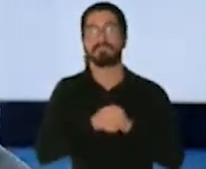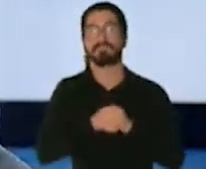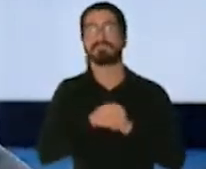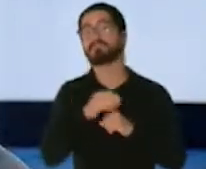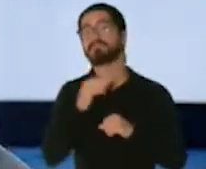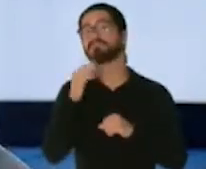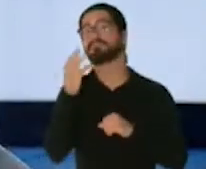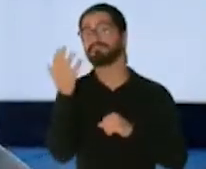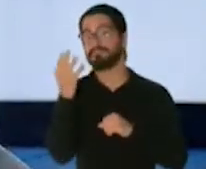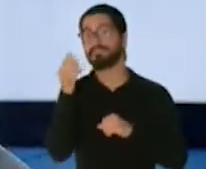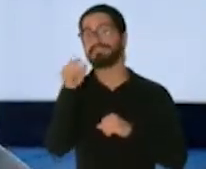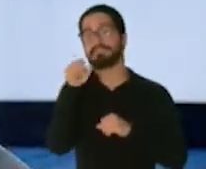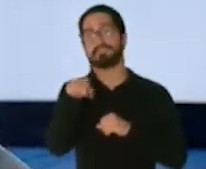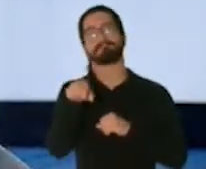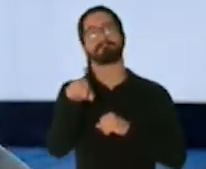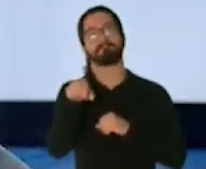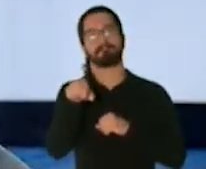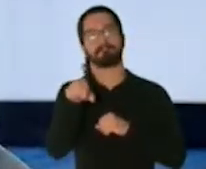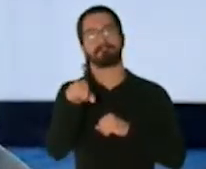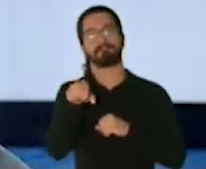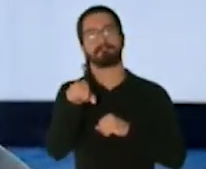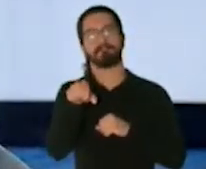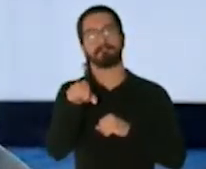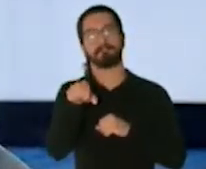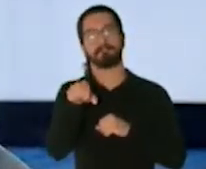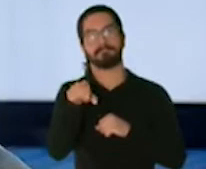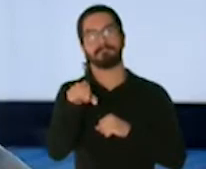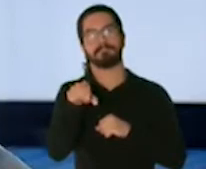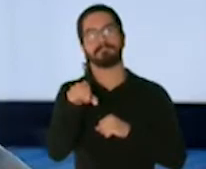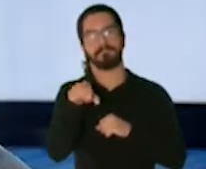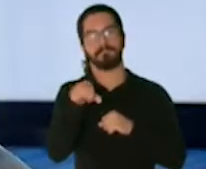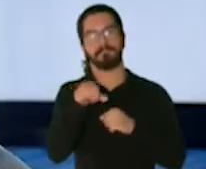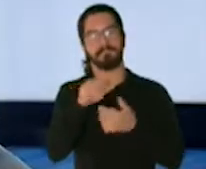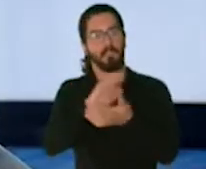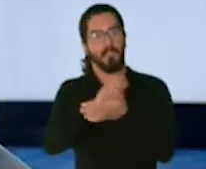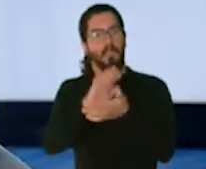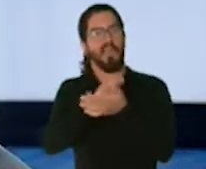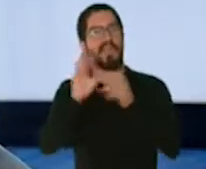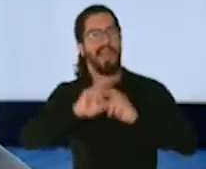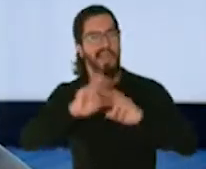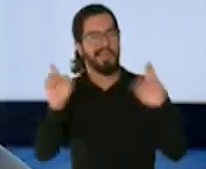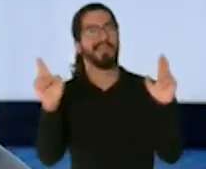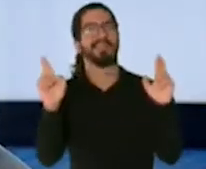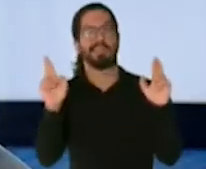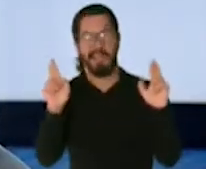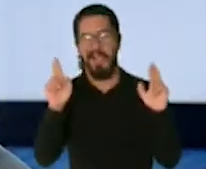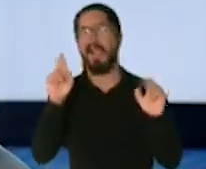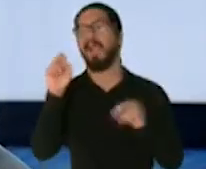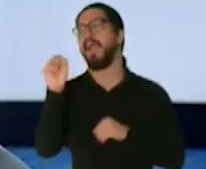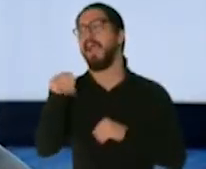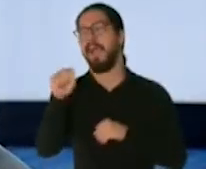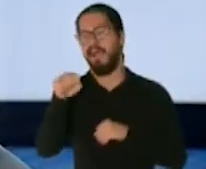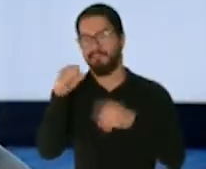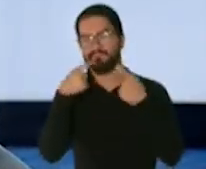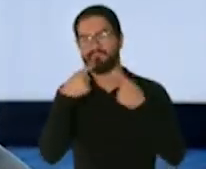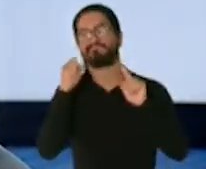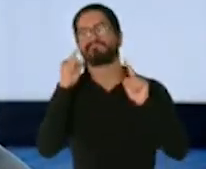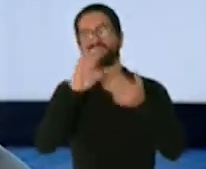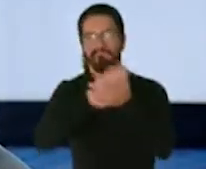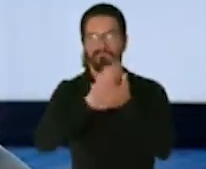ese escenario, pues tenemos que proceder, sí, a reabrir esas escuelas.